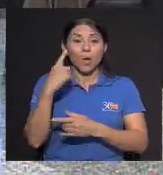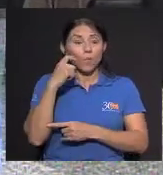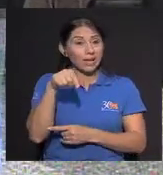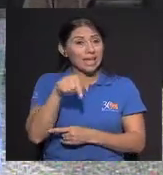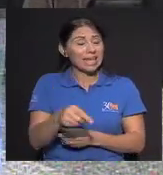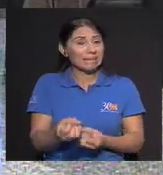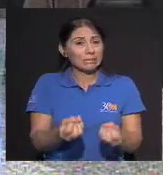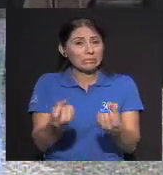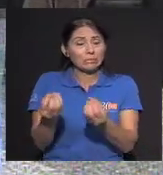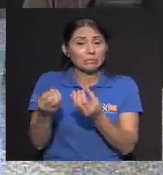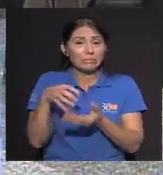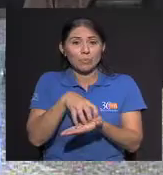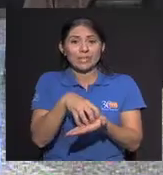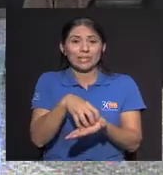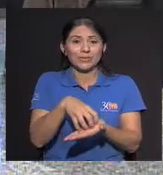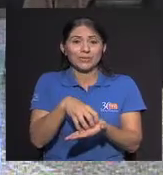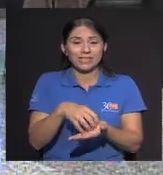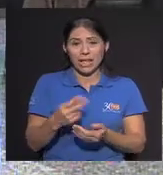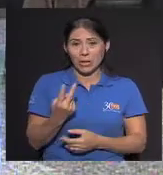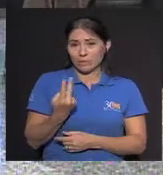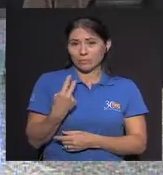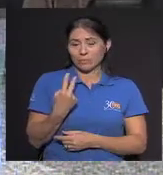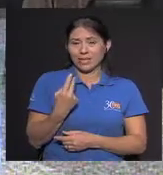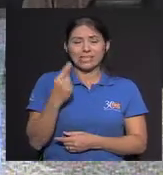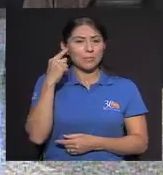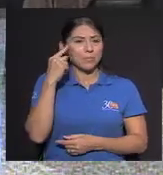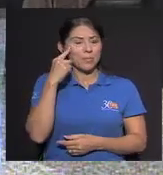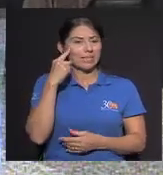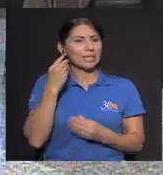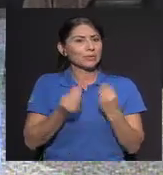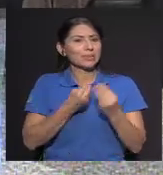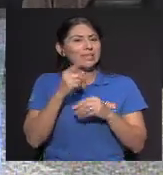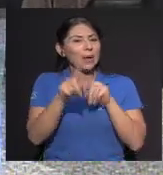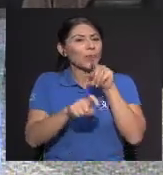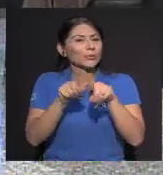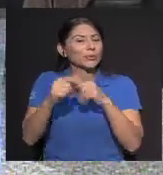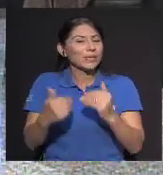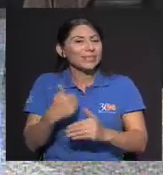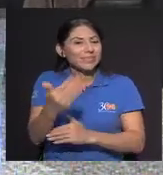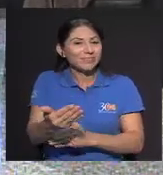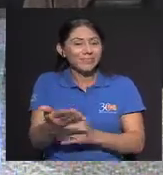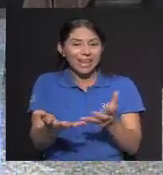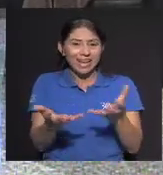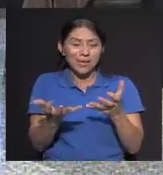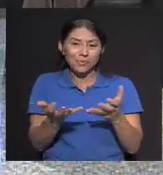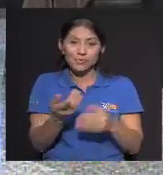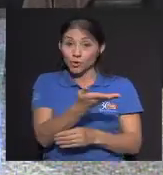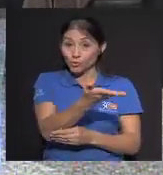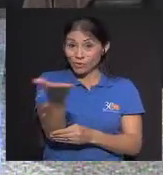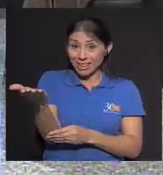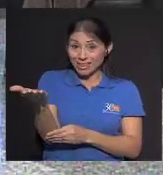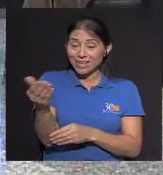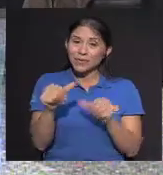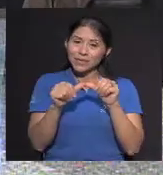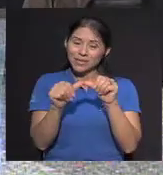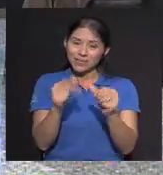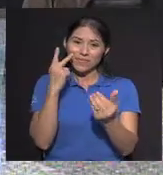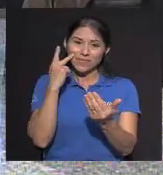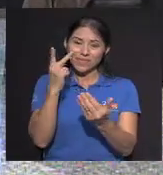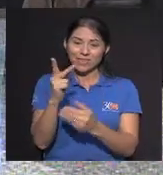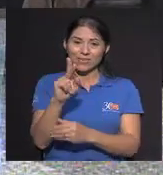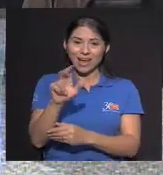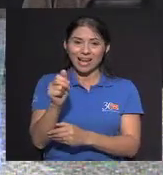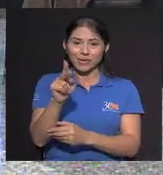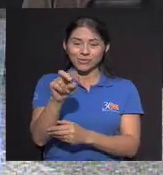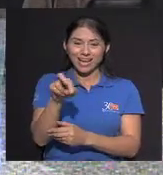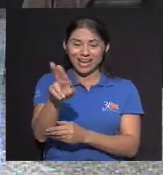Porque definitivamente Que han surgido Muchas inquietudes Y aquí Pablo Ya estamos maquinando Más de las consultas Que tenemos Entonces queremos Que usted amigo Se